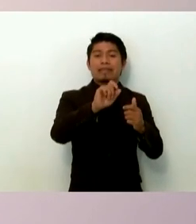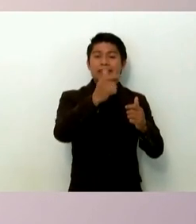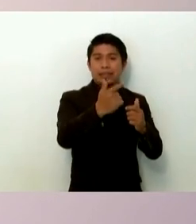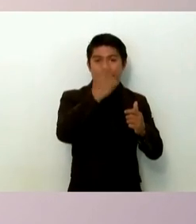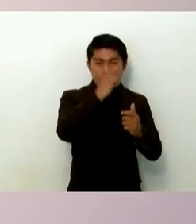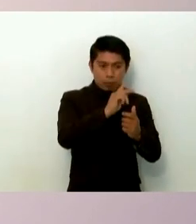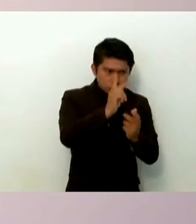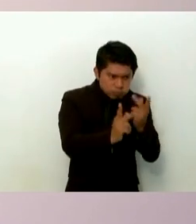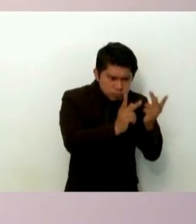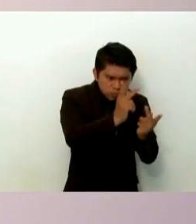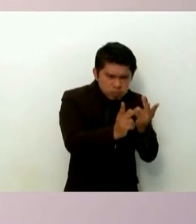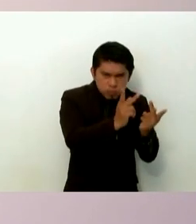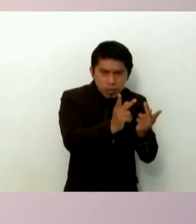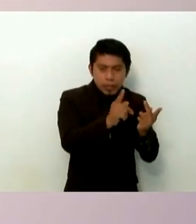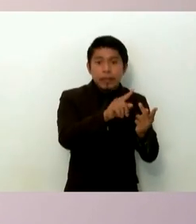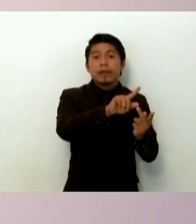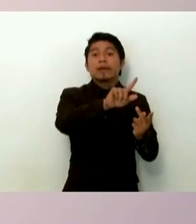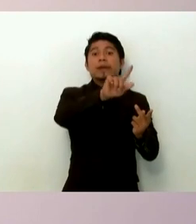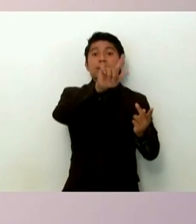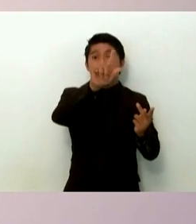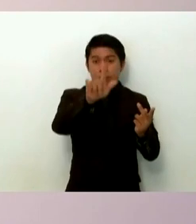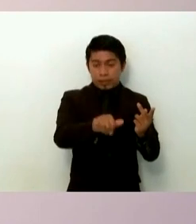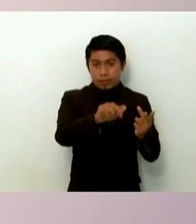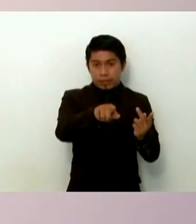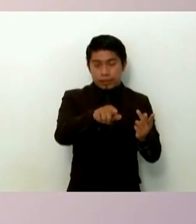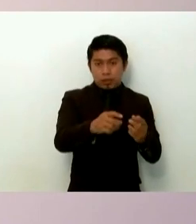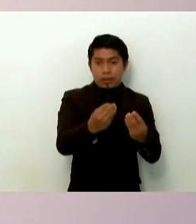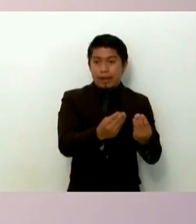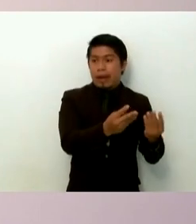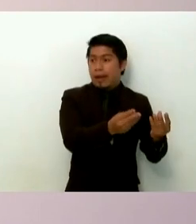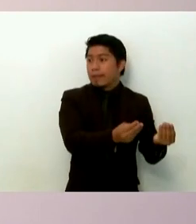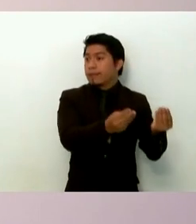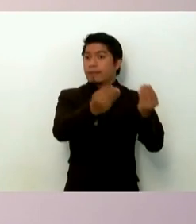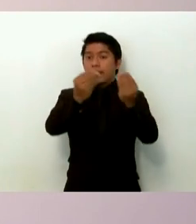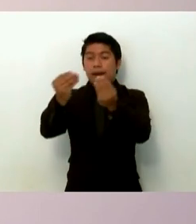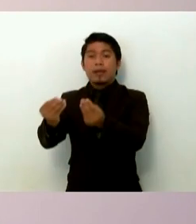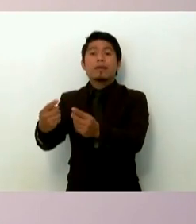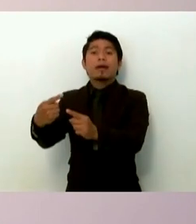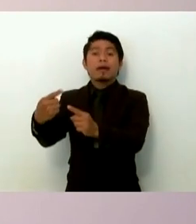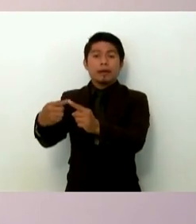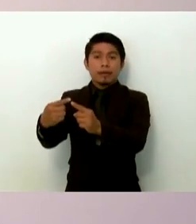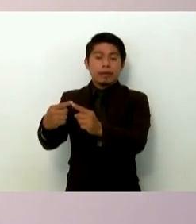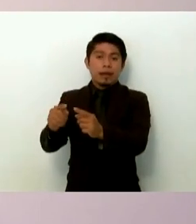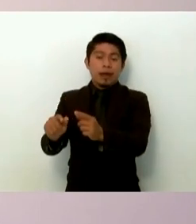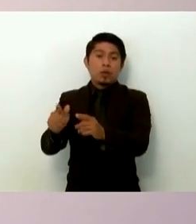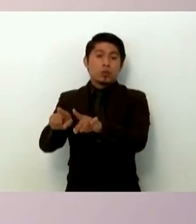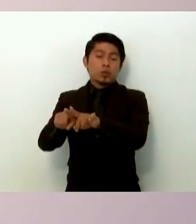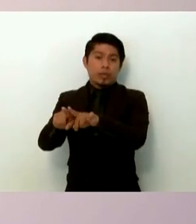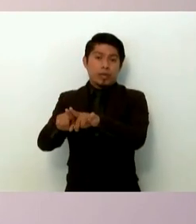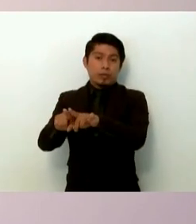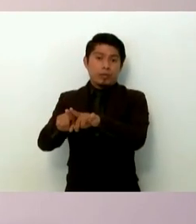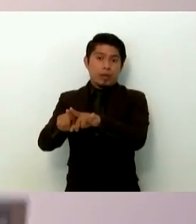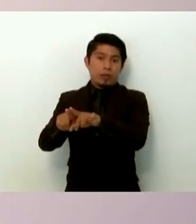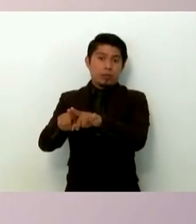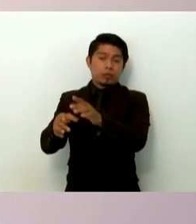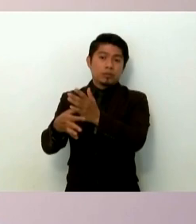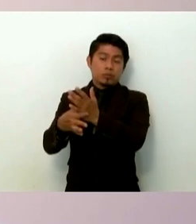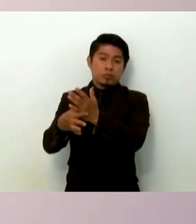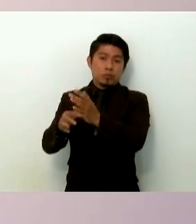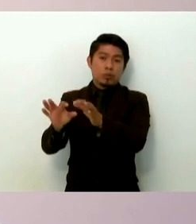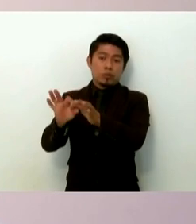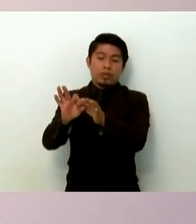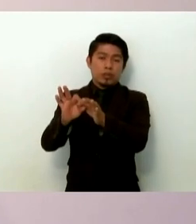interrogarlos, que posteriormente él se los había entregado a y a los hermanos, por supuesto, ligados